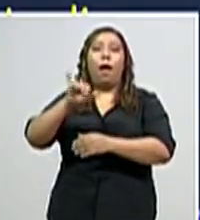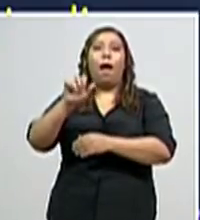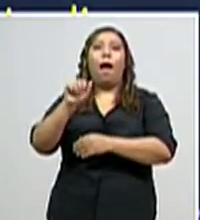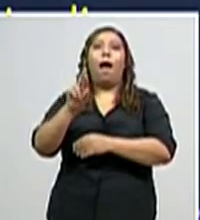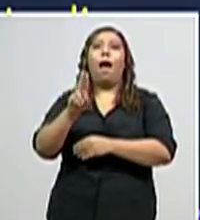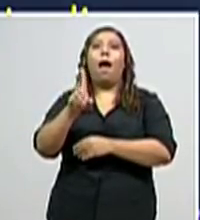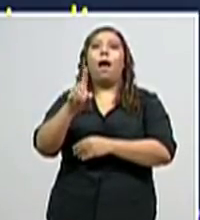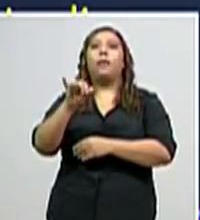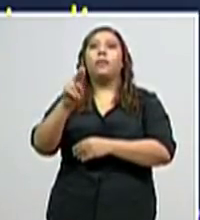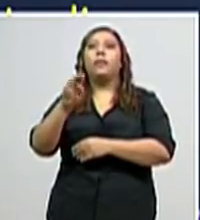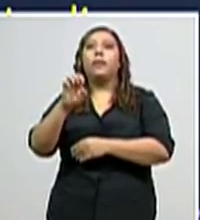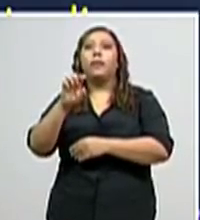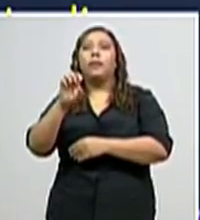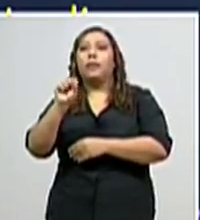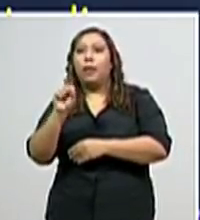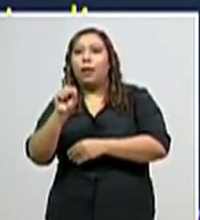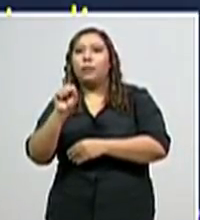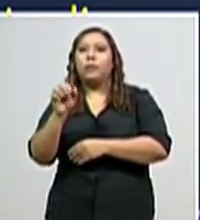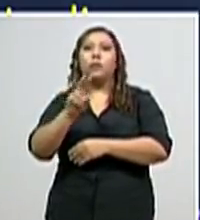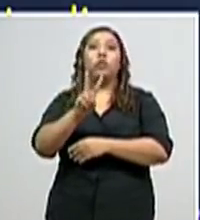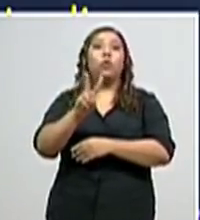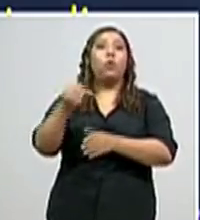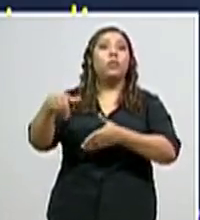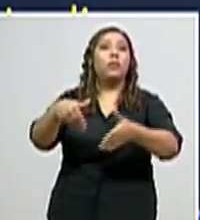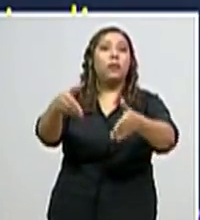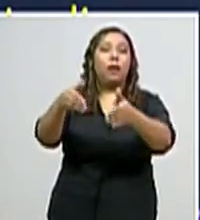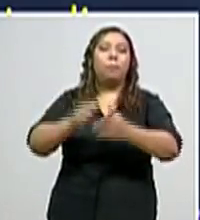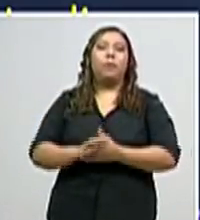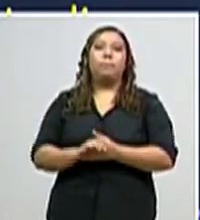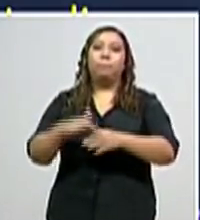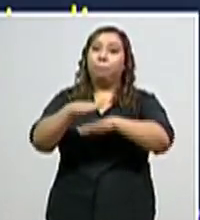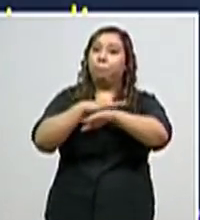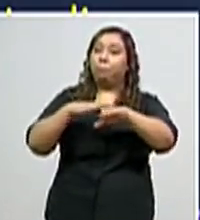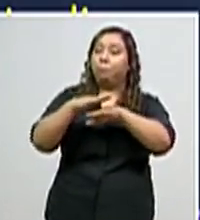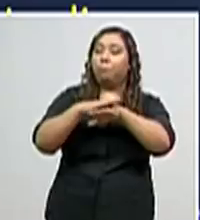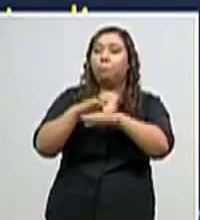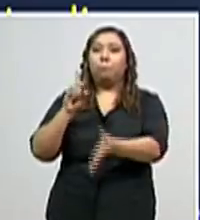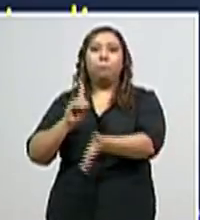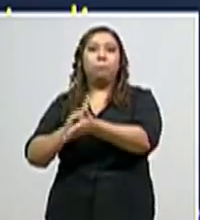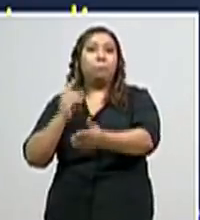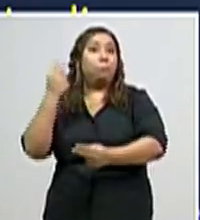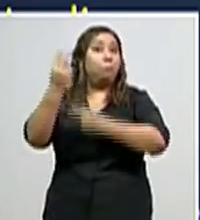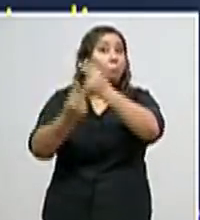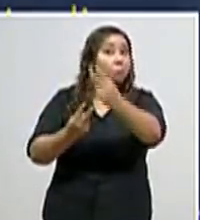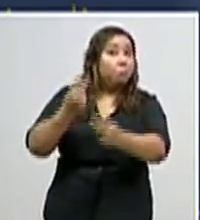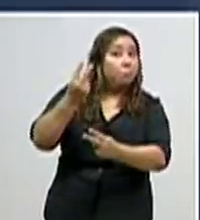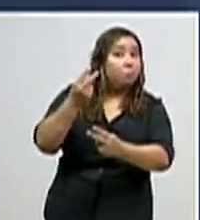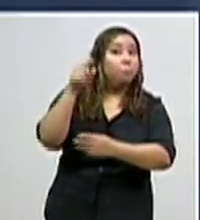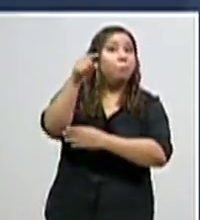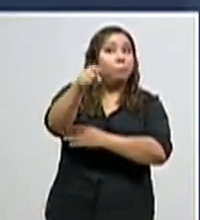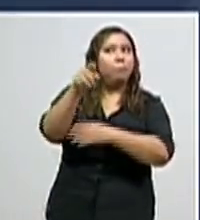y Dos Caminos. Por favor, abramos las puertas a las brigadas contra el COVID-19.